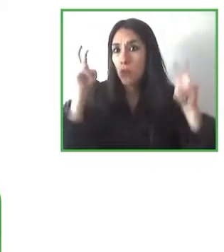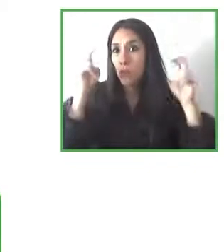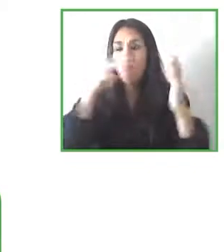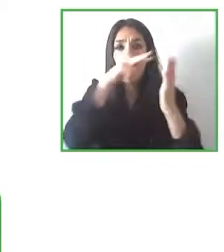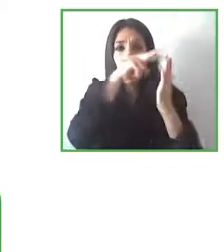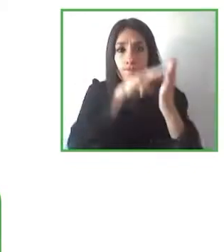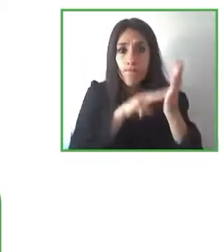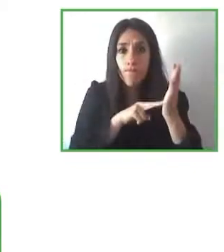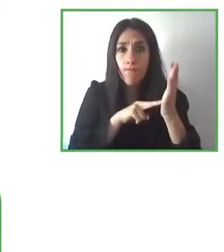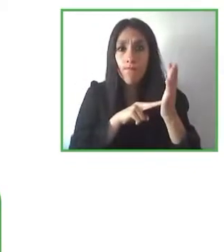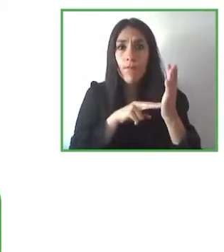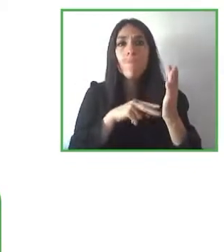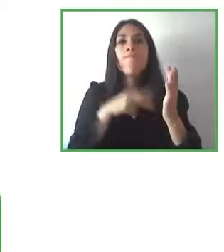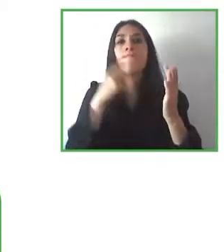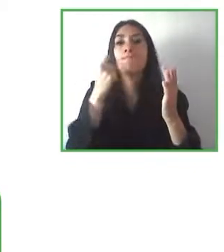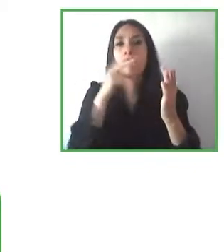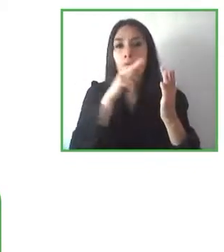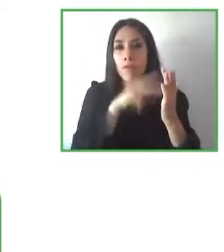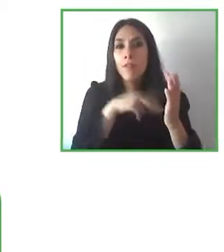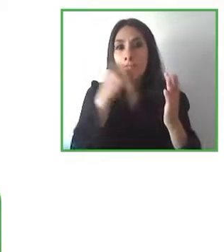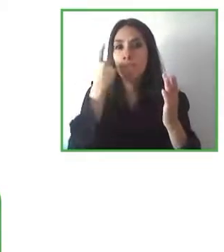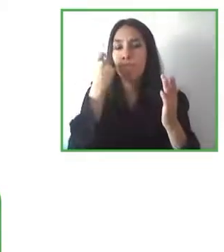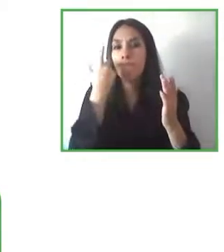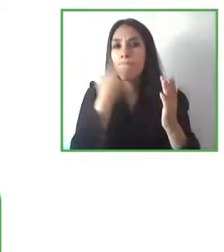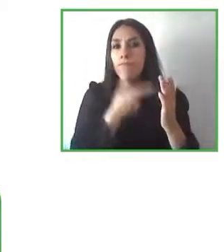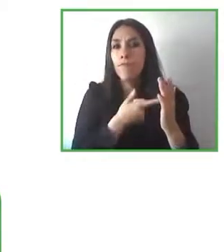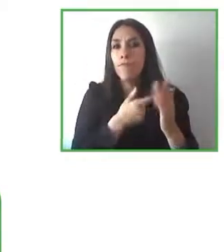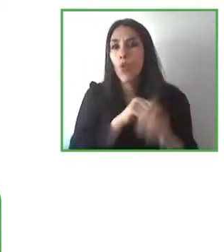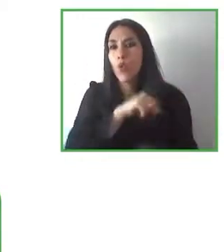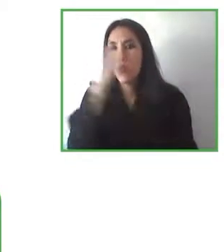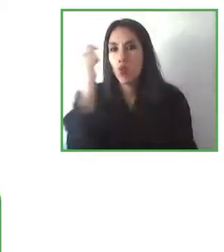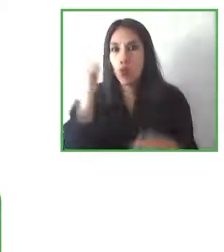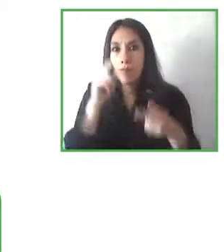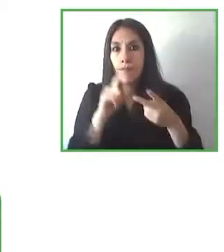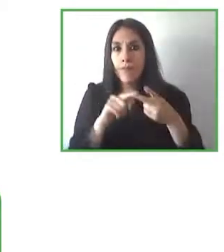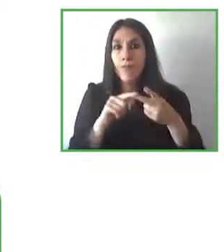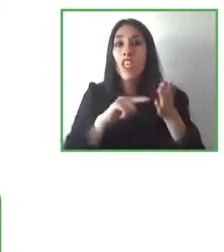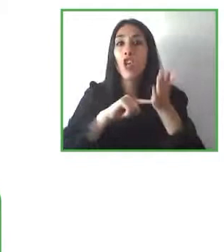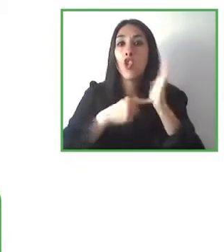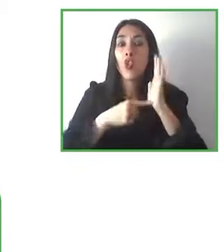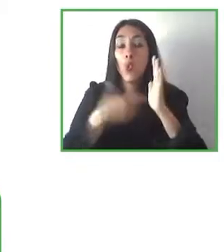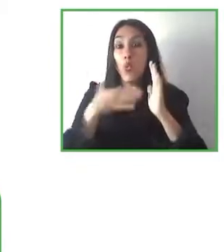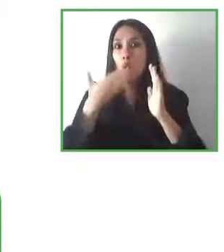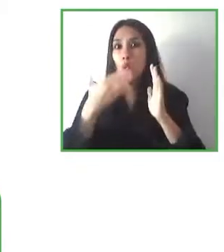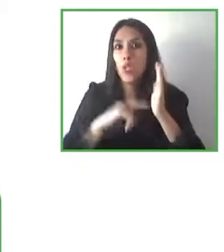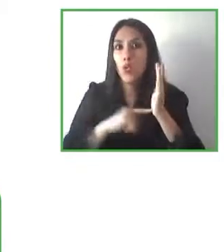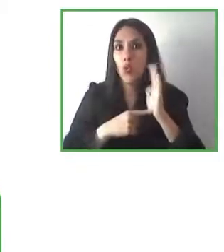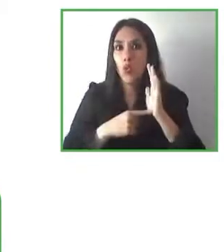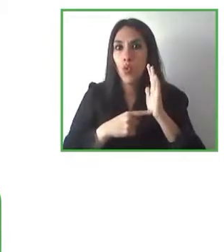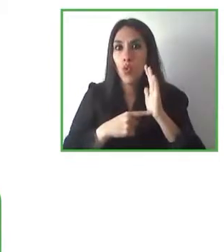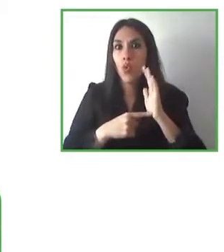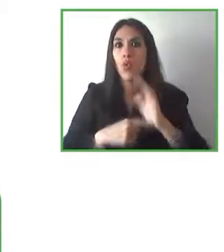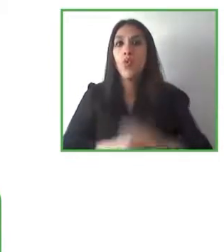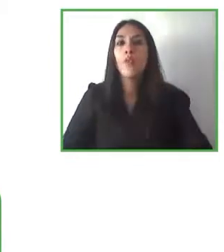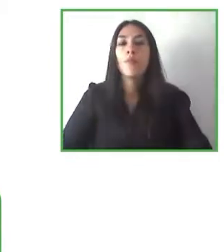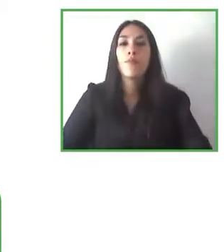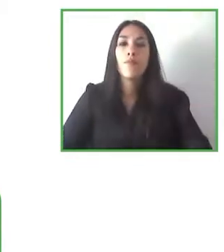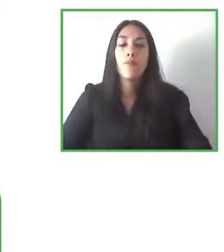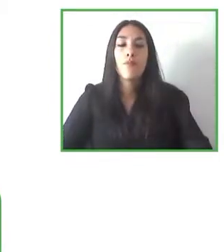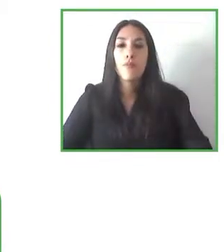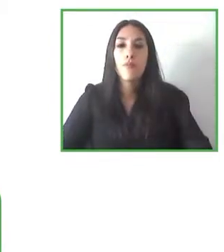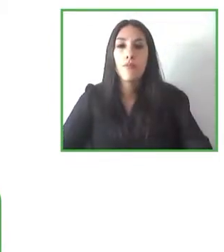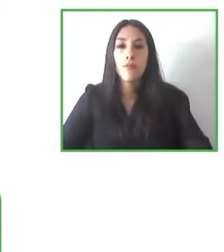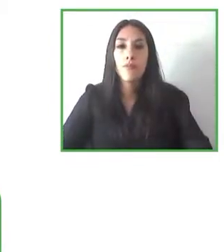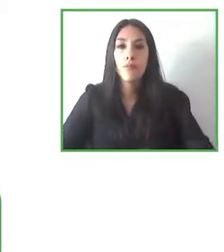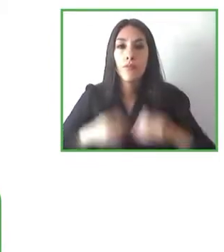otro lado hemos visto una tecnología innovadora por parte de Claudio para personas con movilidad reducida ¿no?